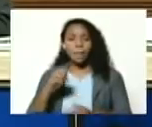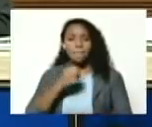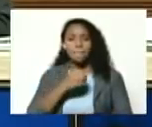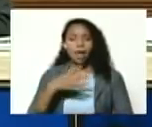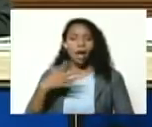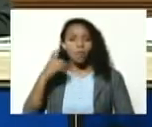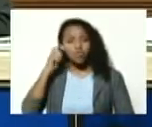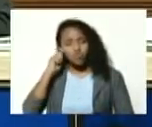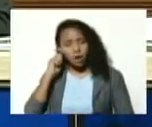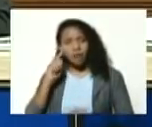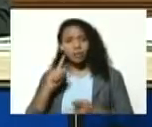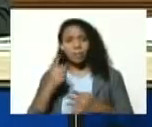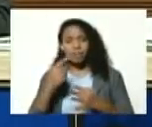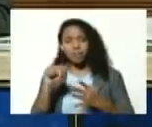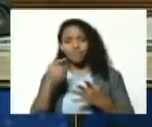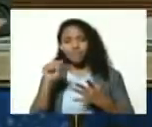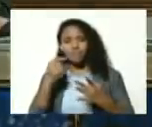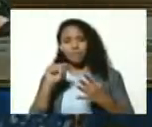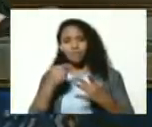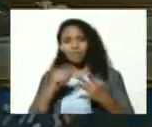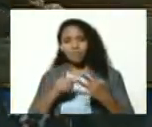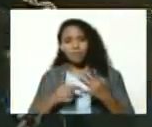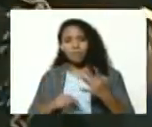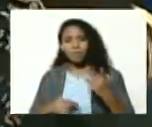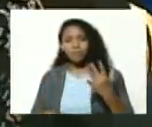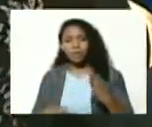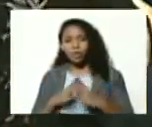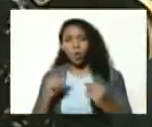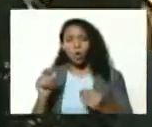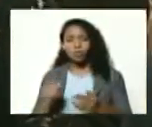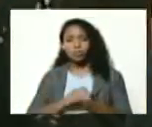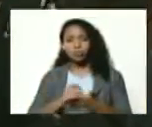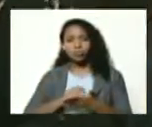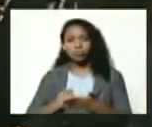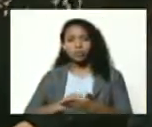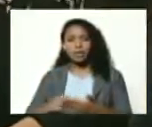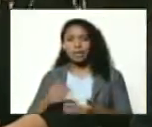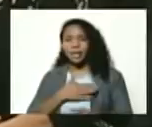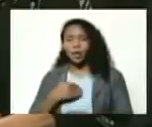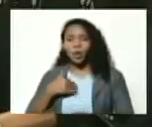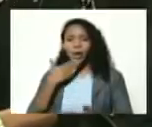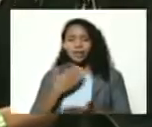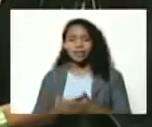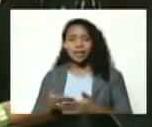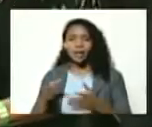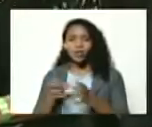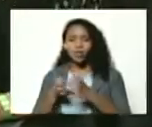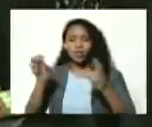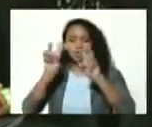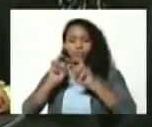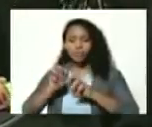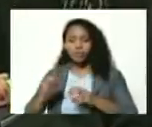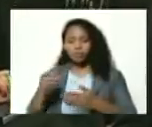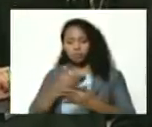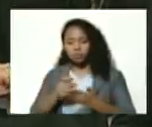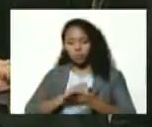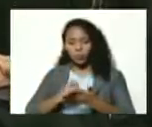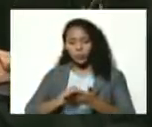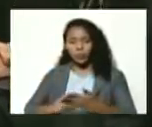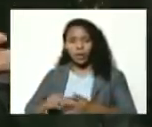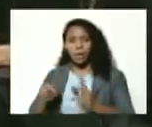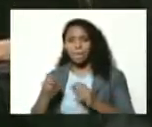Loreto Orlando Ruiz quiero agradecerle a la unidad de investigación y redacción a las